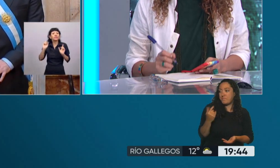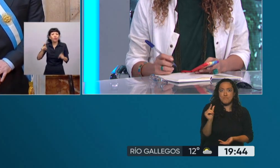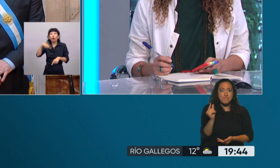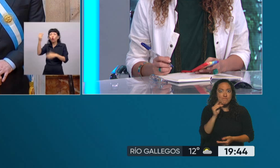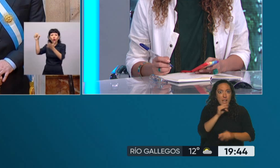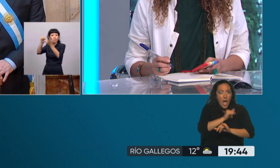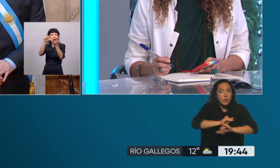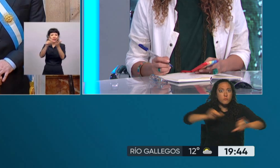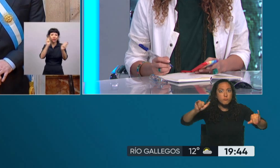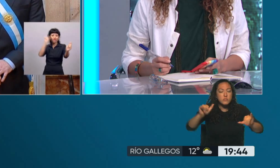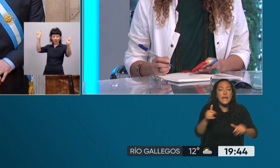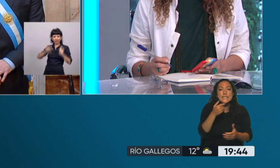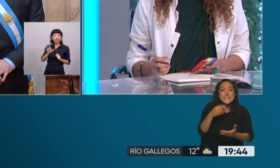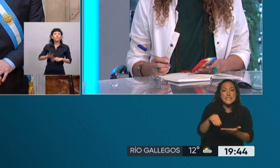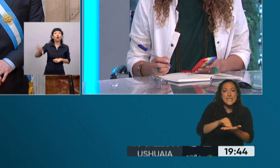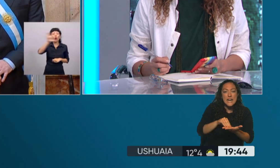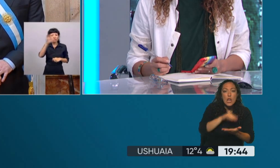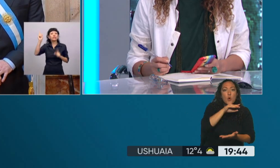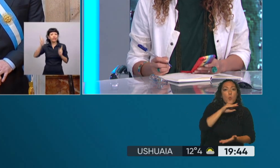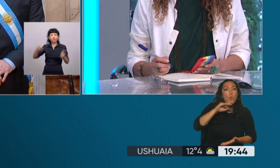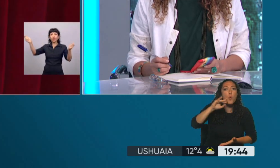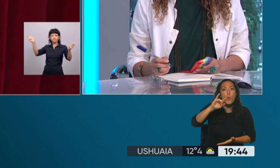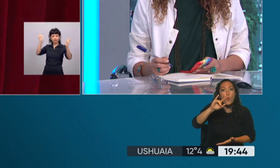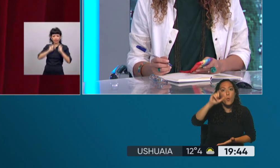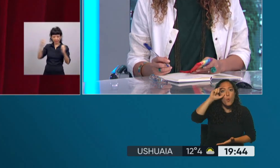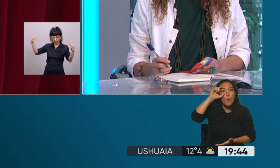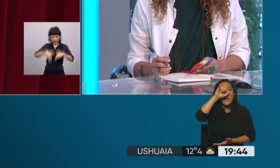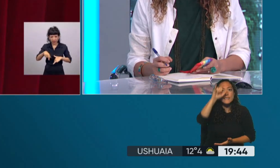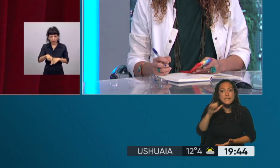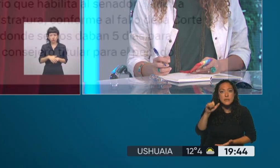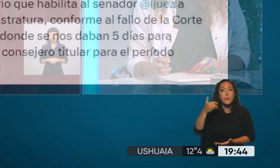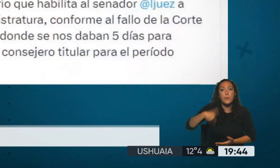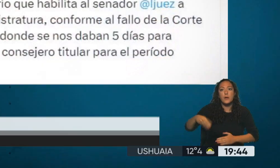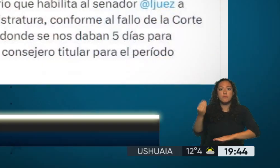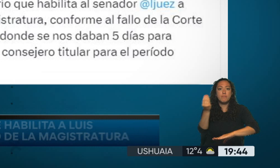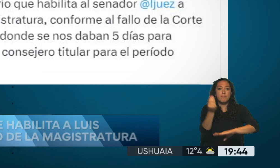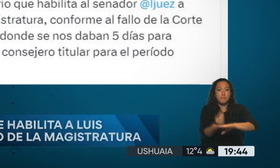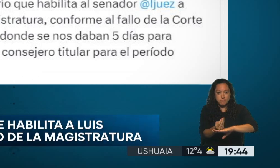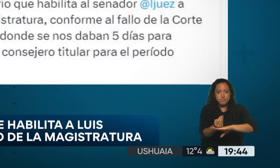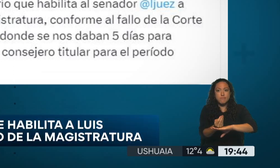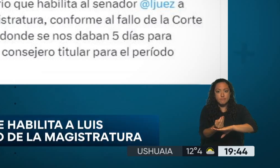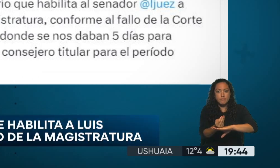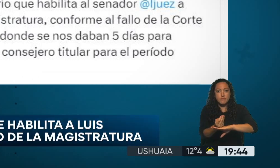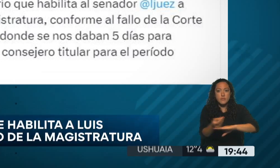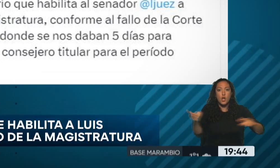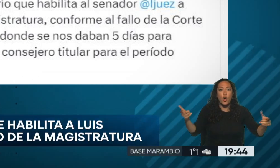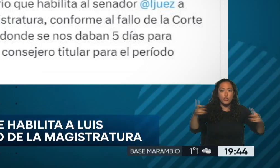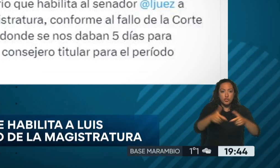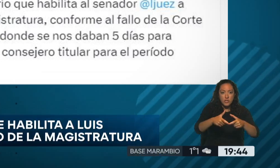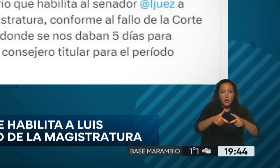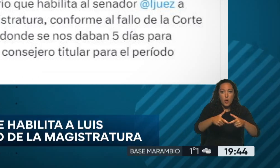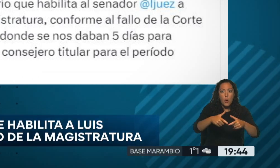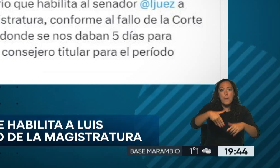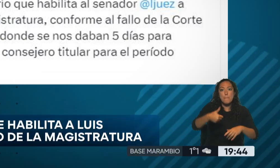el senador Luis Juez va a ser designado al frente... Finalmente va a ser. ...en el Consejo de la